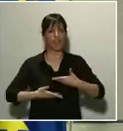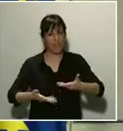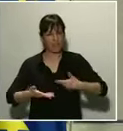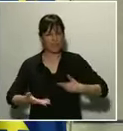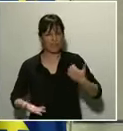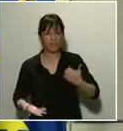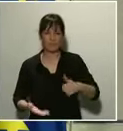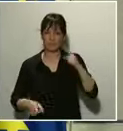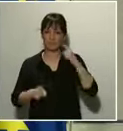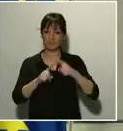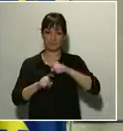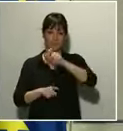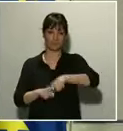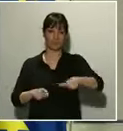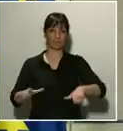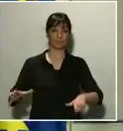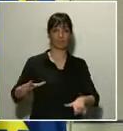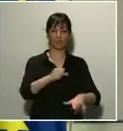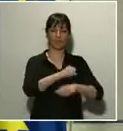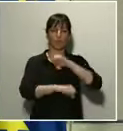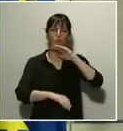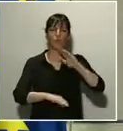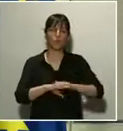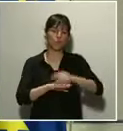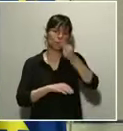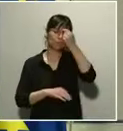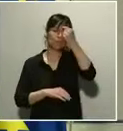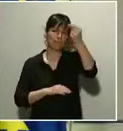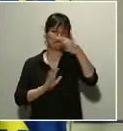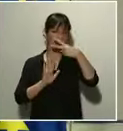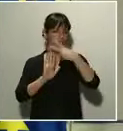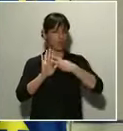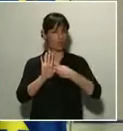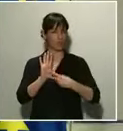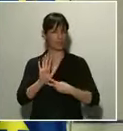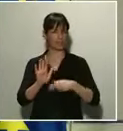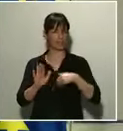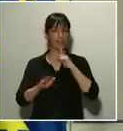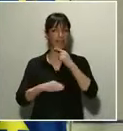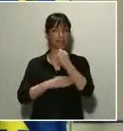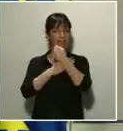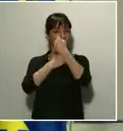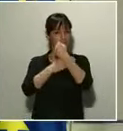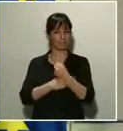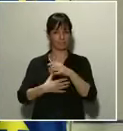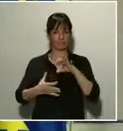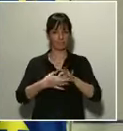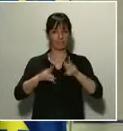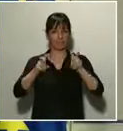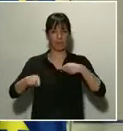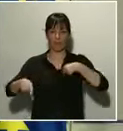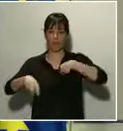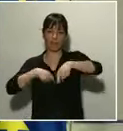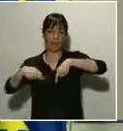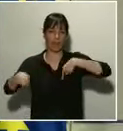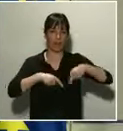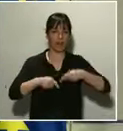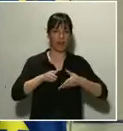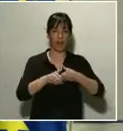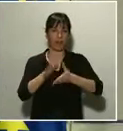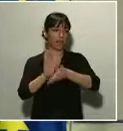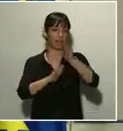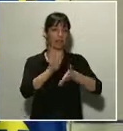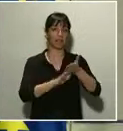ciudadanos podamos cumplir estrictamente las reglas que nos han sido marcadas en relación con la movilidad y podamos, todos unidos,